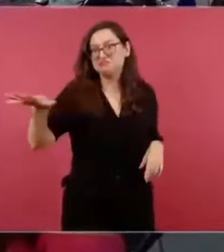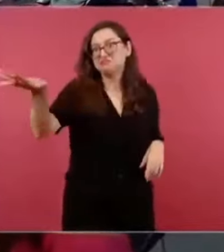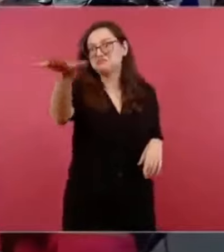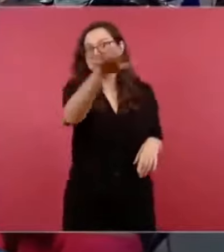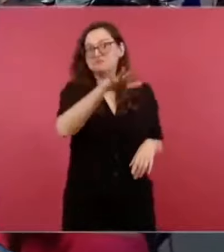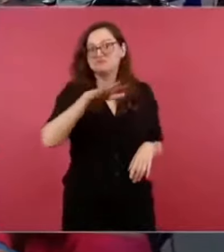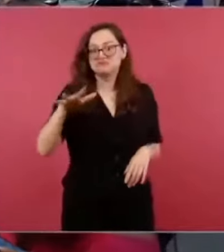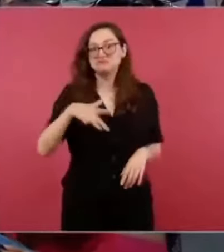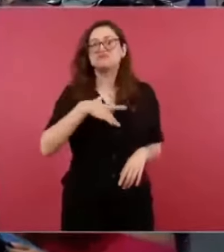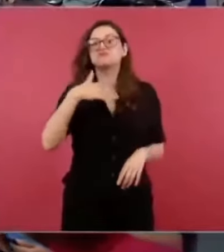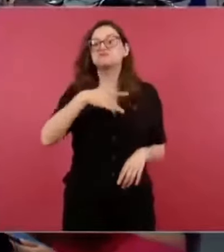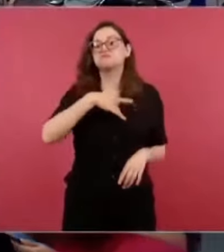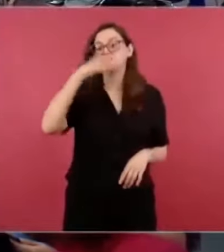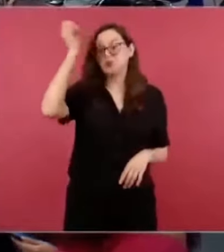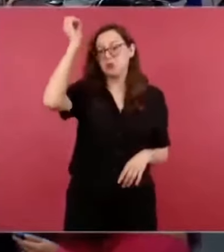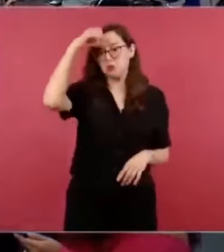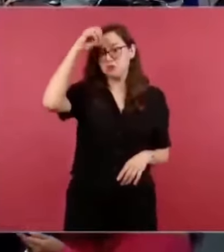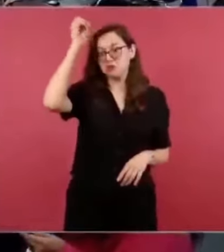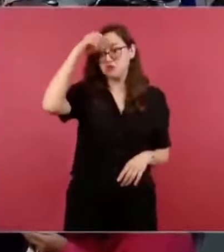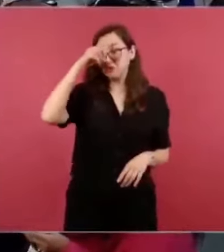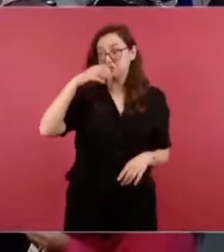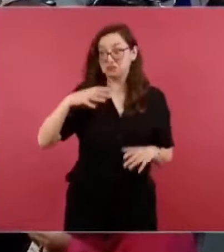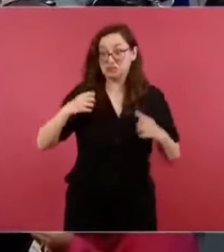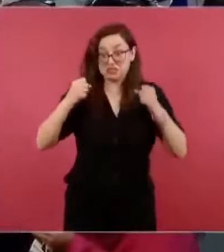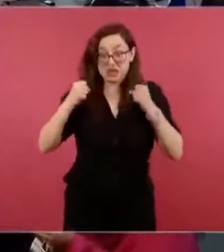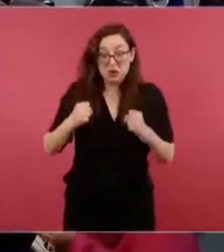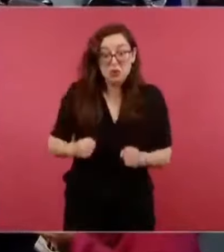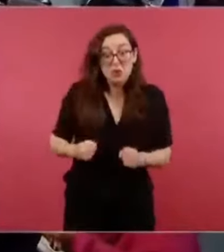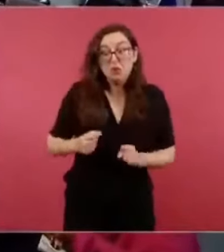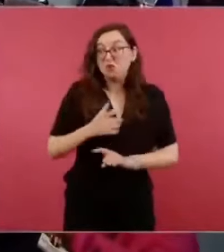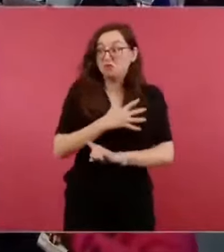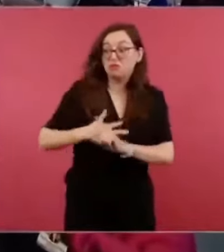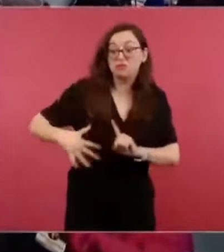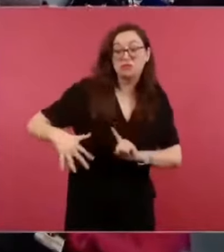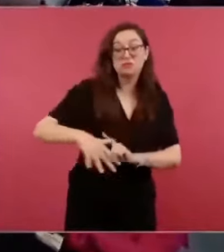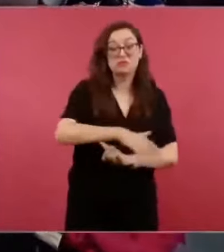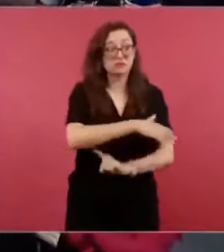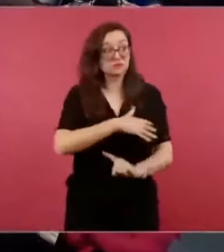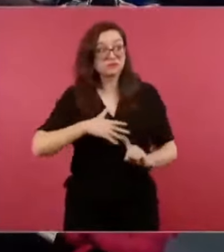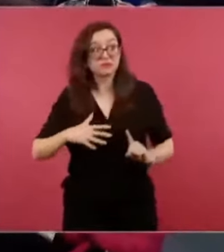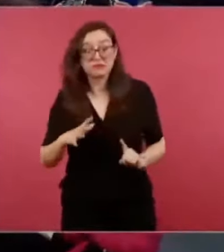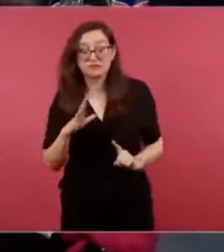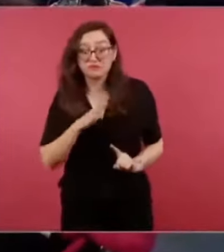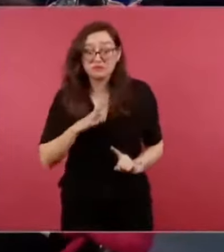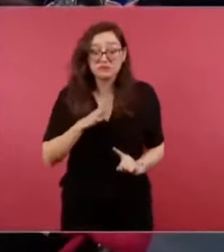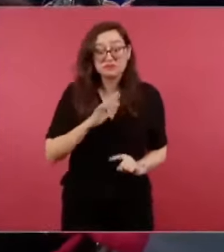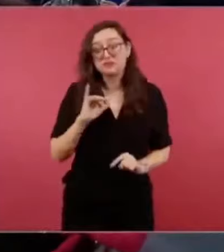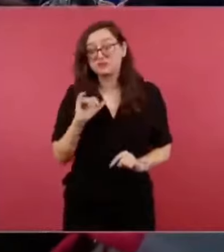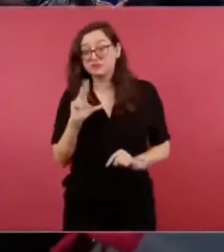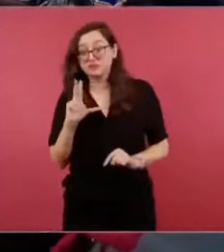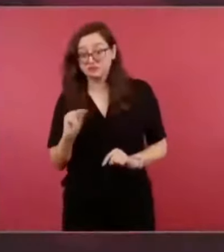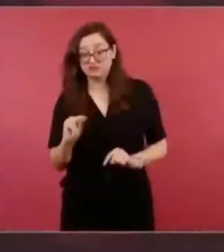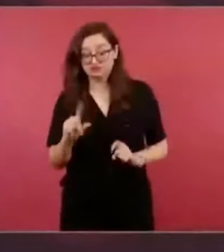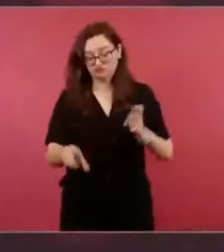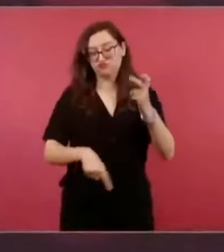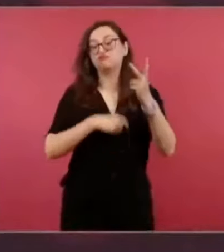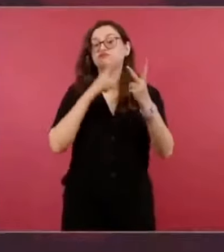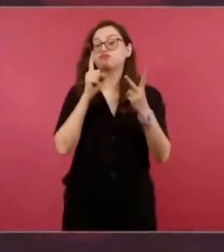seguridad y la segunda, cómo ve la gente